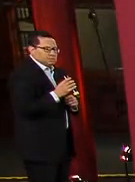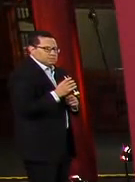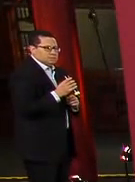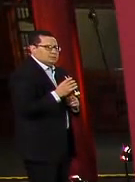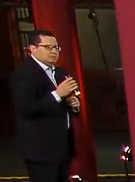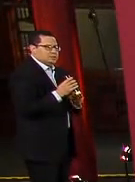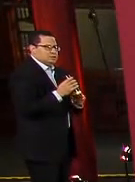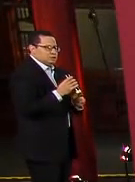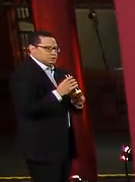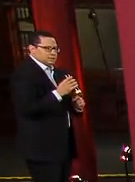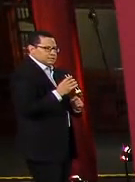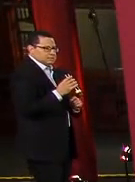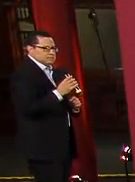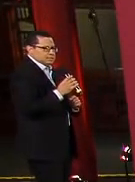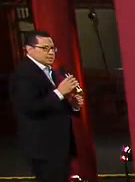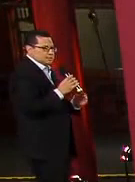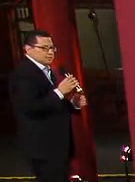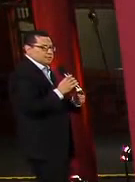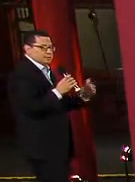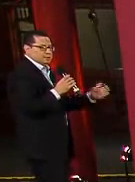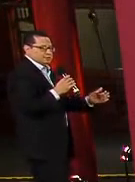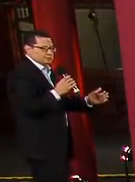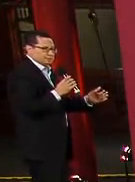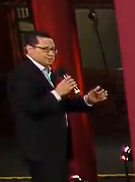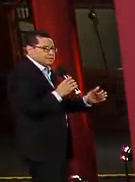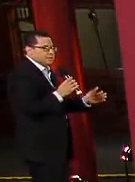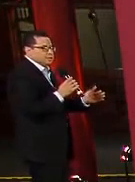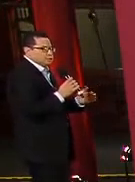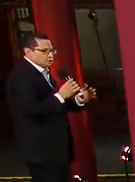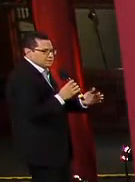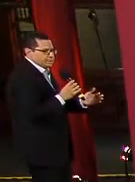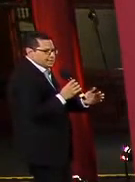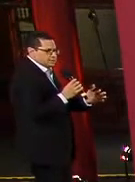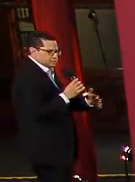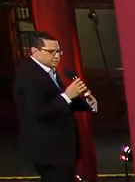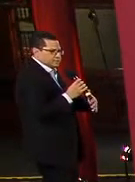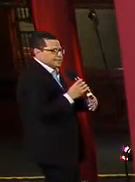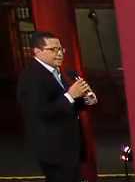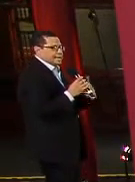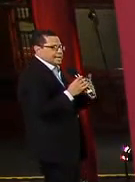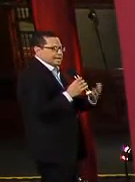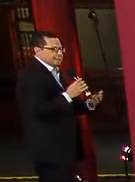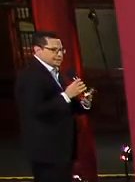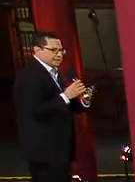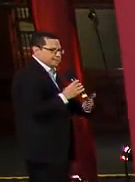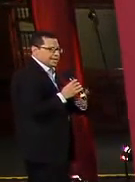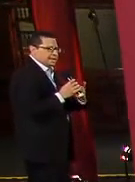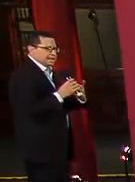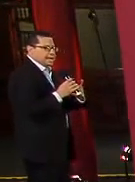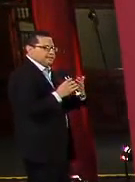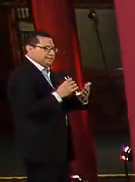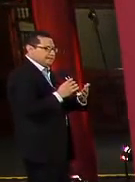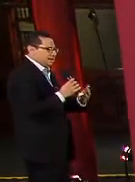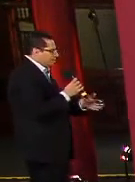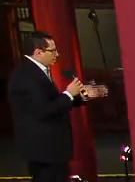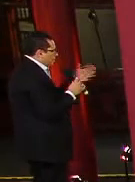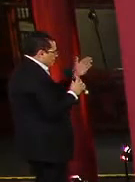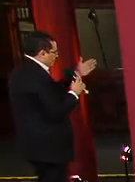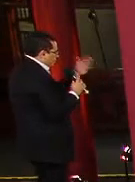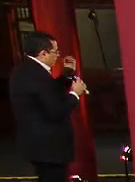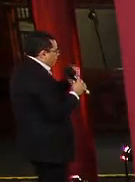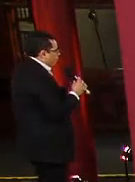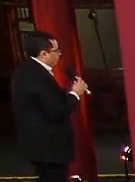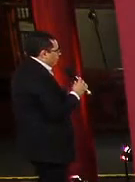% de todos los casos que se han confirmado en las últimas dos semanas, o sea, es decir, la pandemia activa,